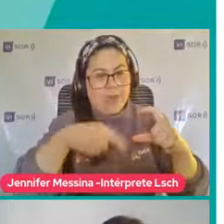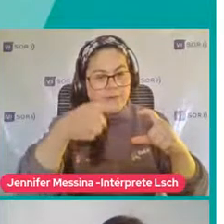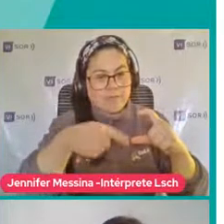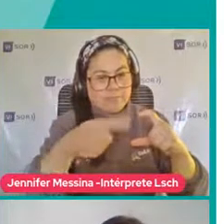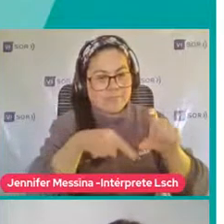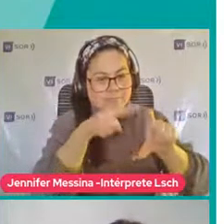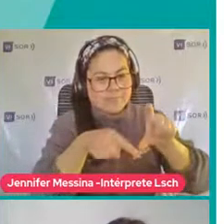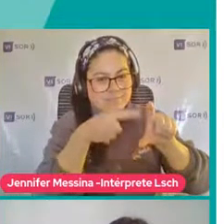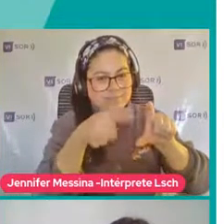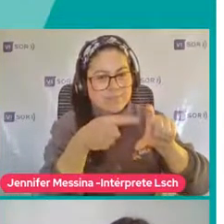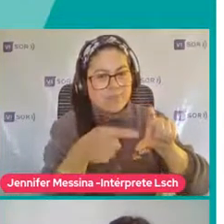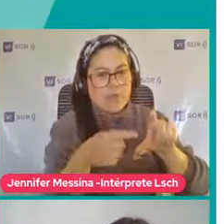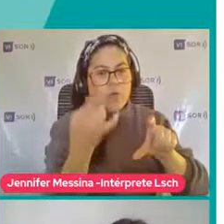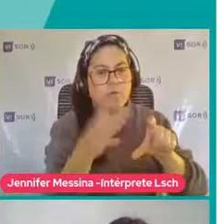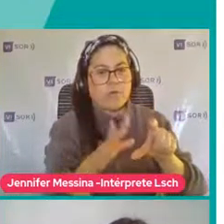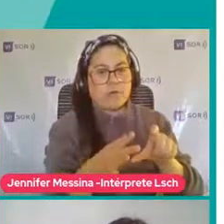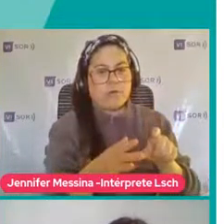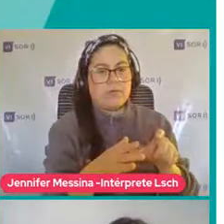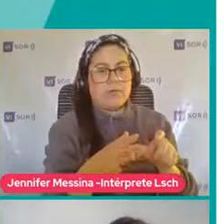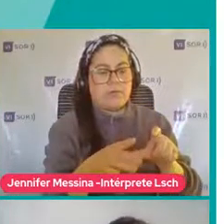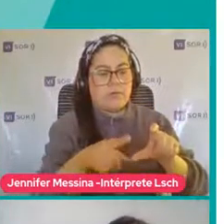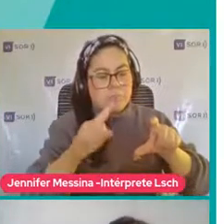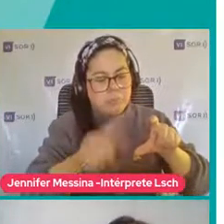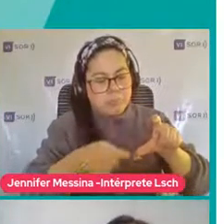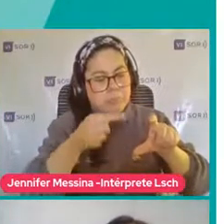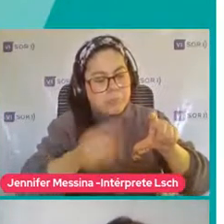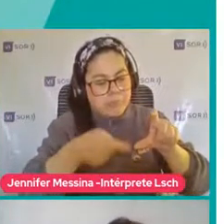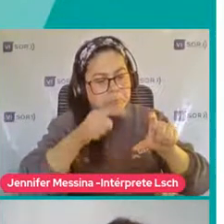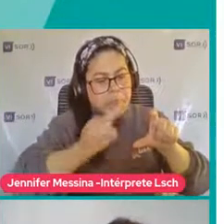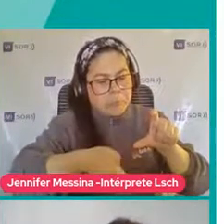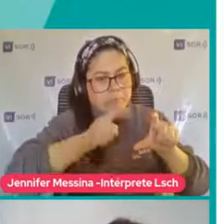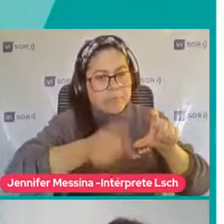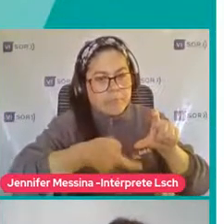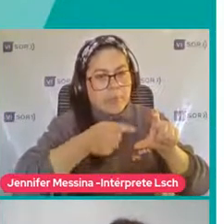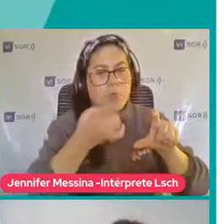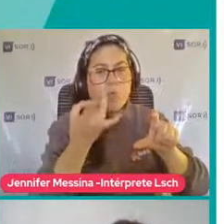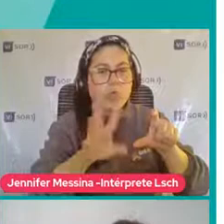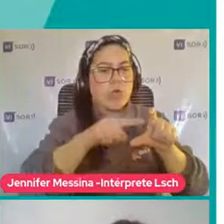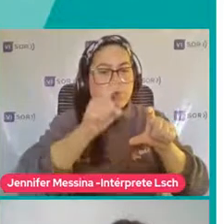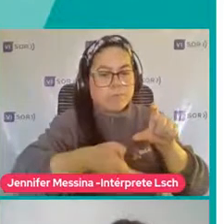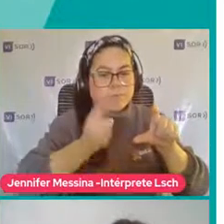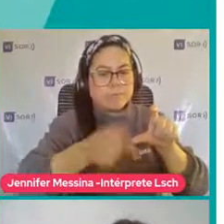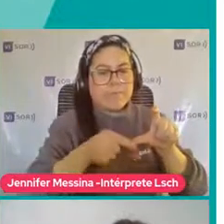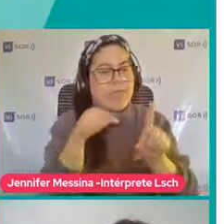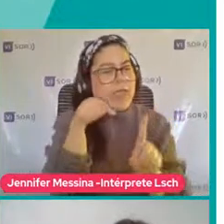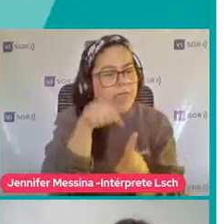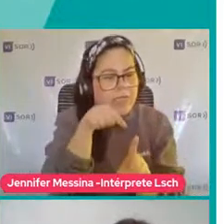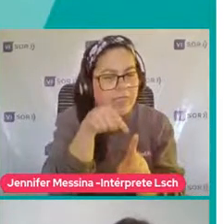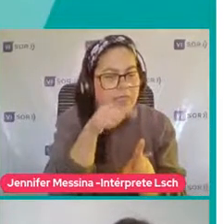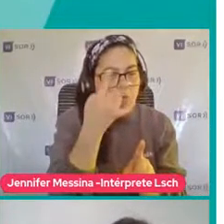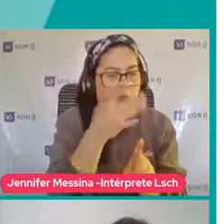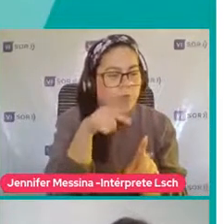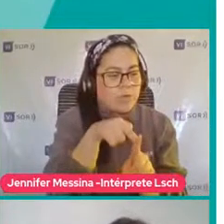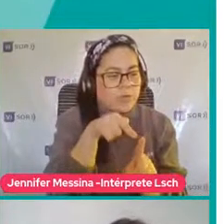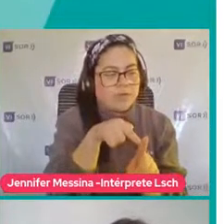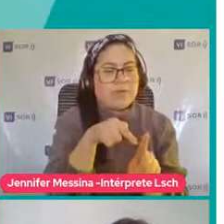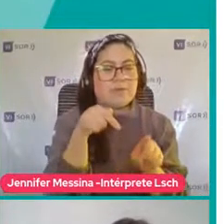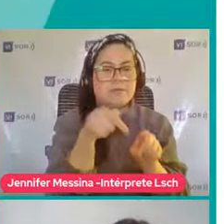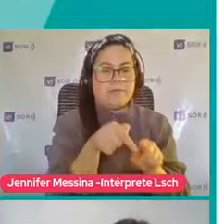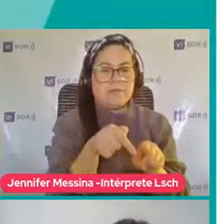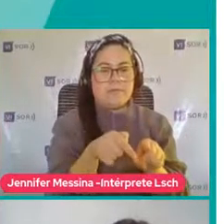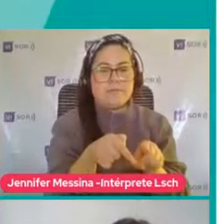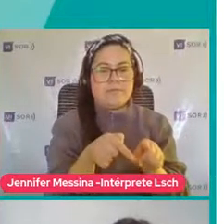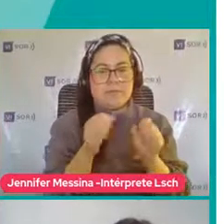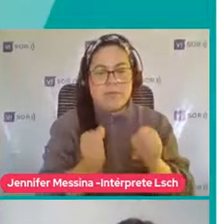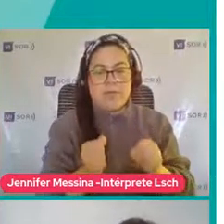Le guste Dar vuelta A las cosas Girar Girar Girar Todo el tiempo Entonces En el fondo Estos intereses Restringidos Tienen que ver Con estas partes De objetos Pueden ser